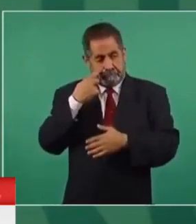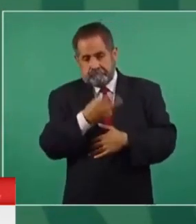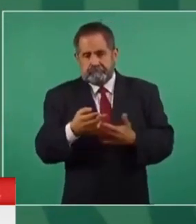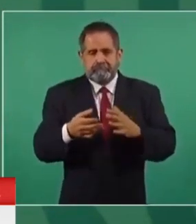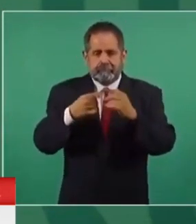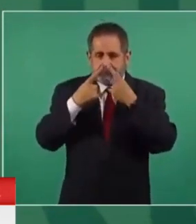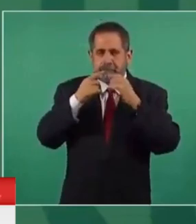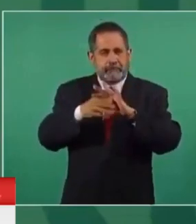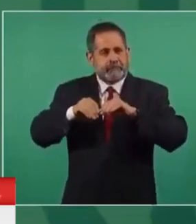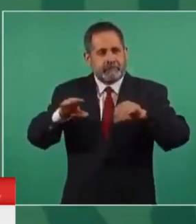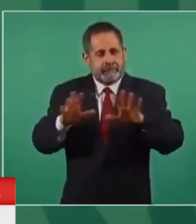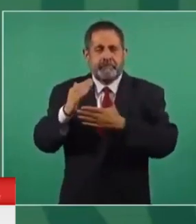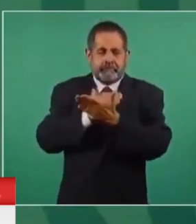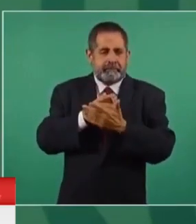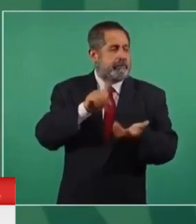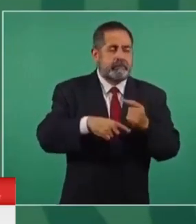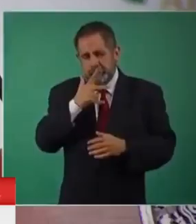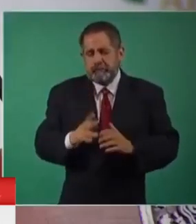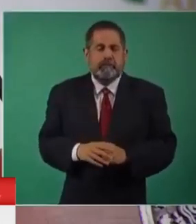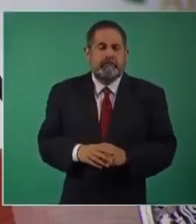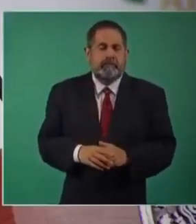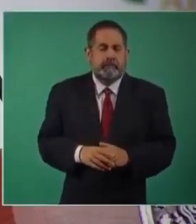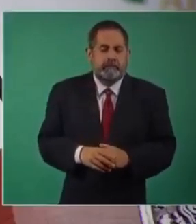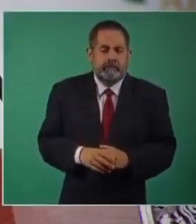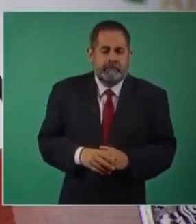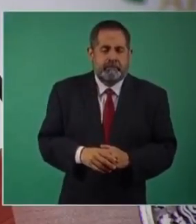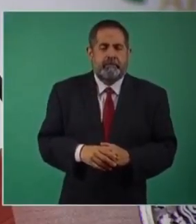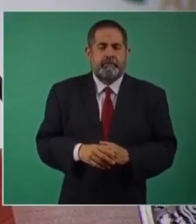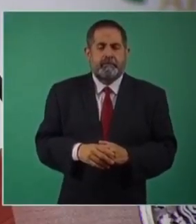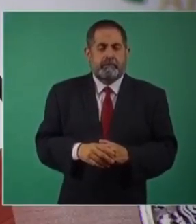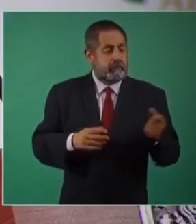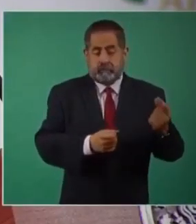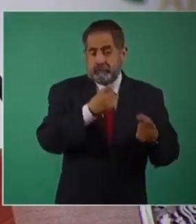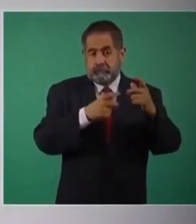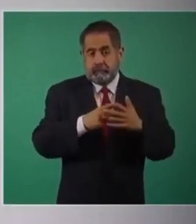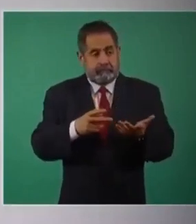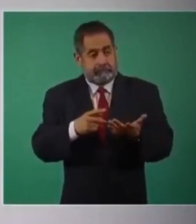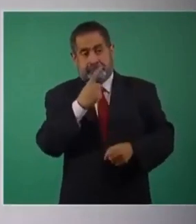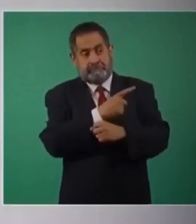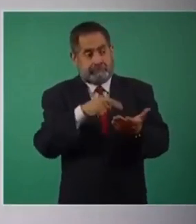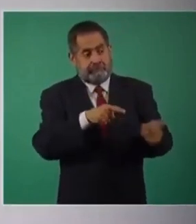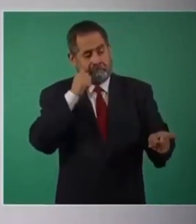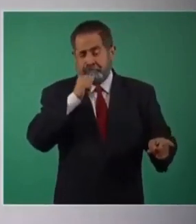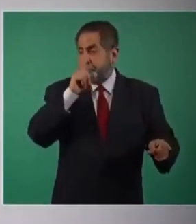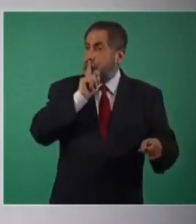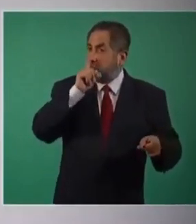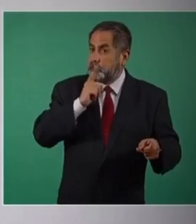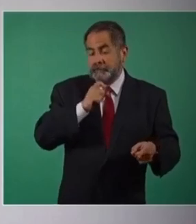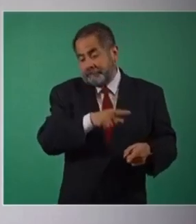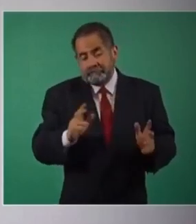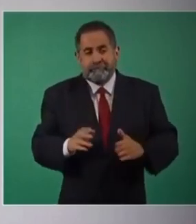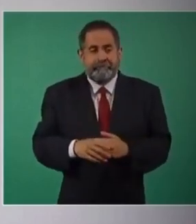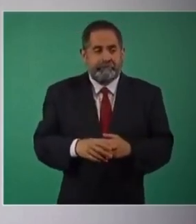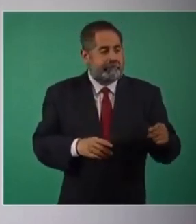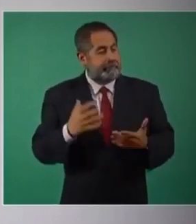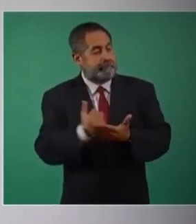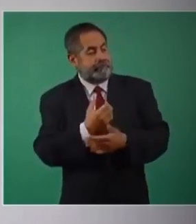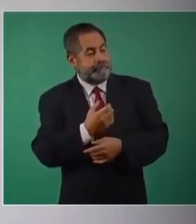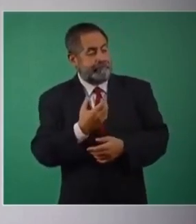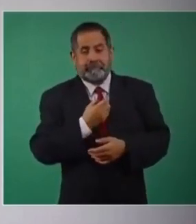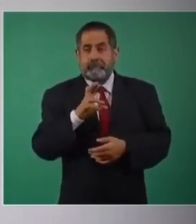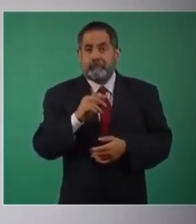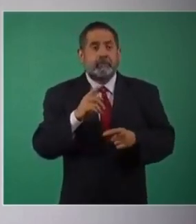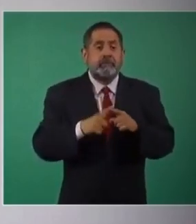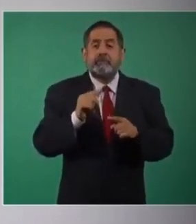Para combatir las falsas noticias. Hay algunos que van a sacar primeros lugares siempre, siempre medallas de oro, pero